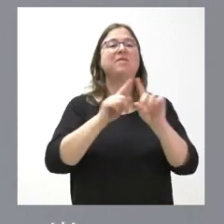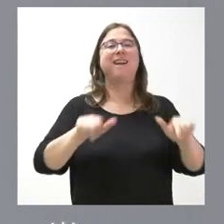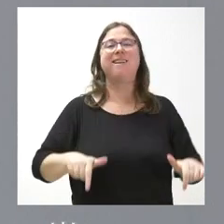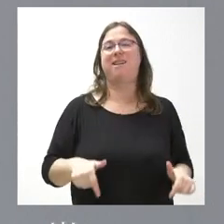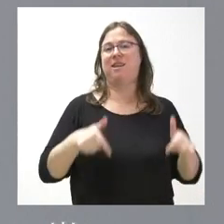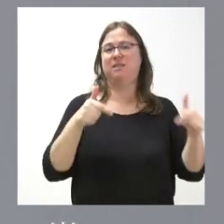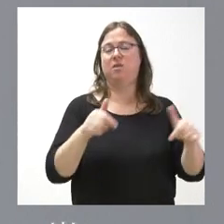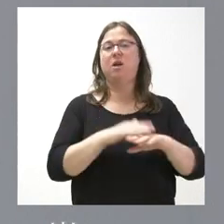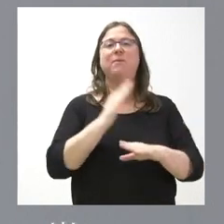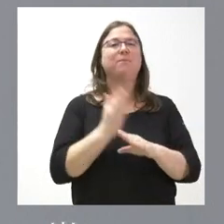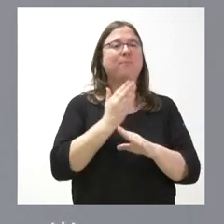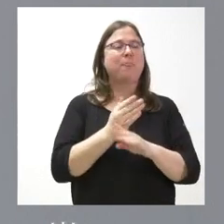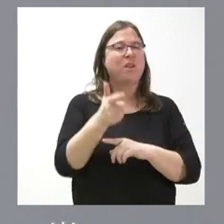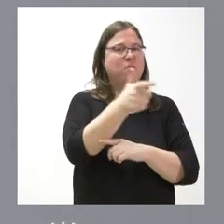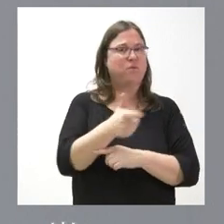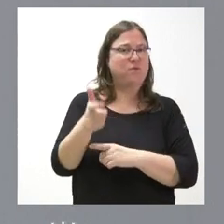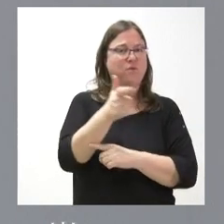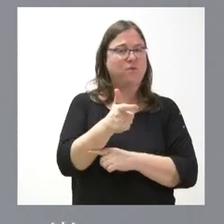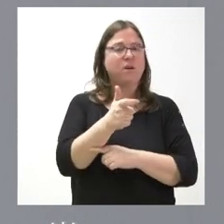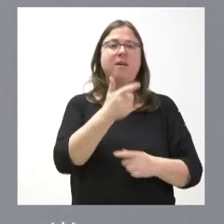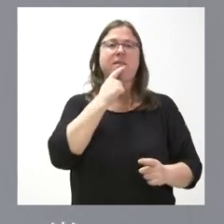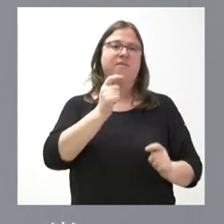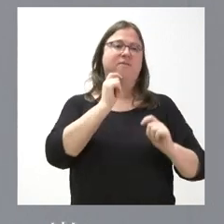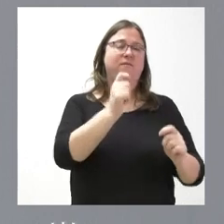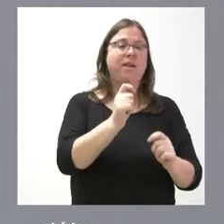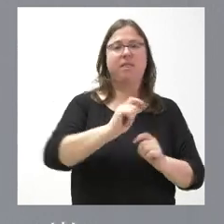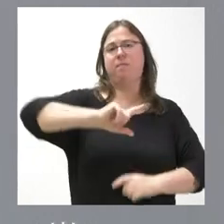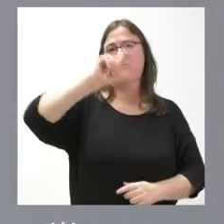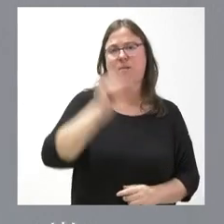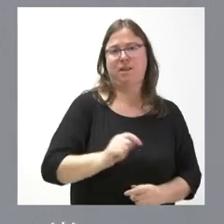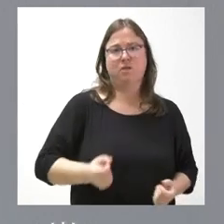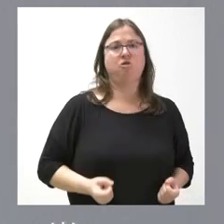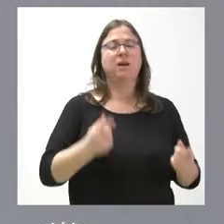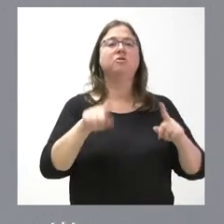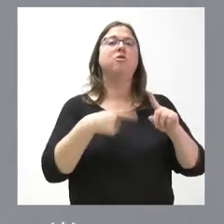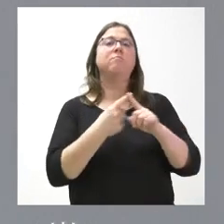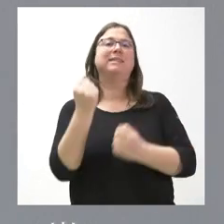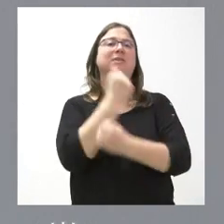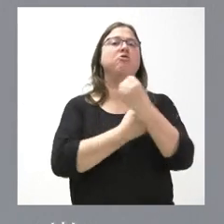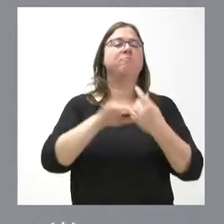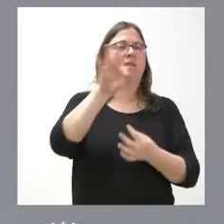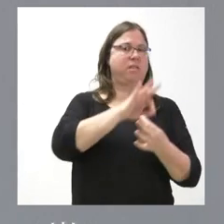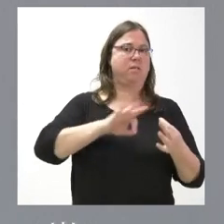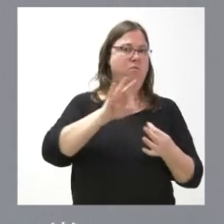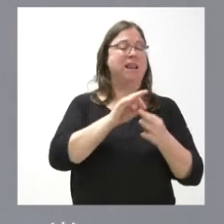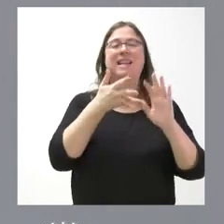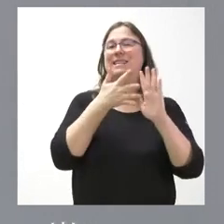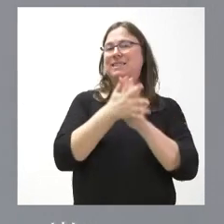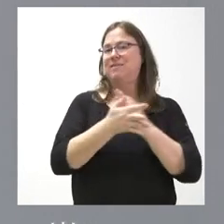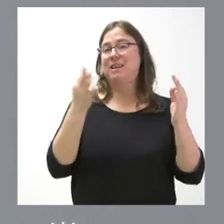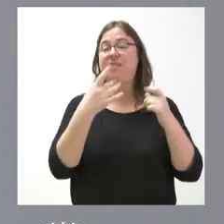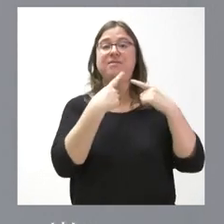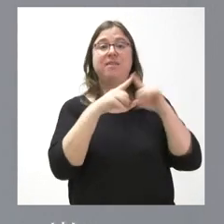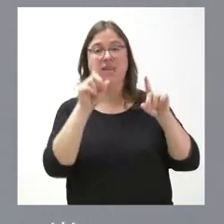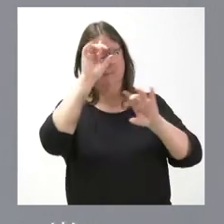de fertilizantes, lo cual favorece reducir costes y favorece también esta economía circular. Por tanto, una cosa muy distinta es nuestra